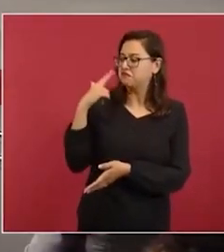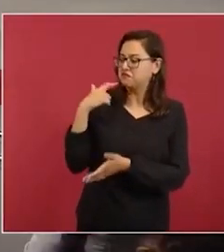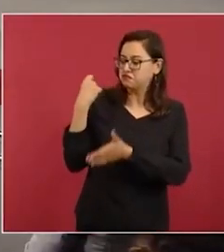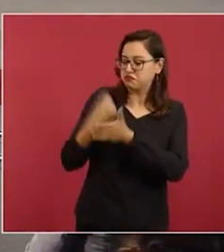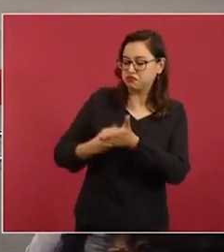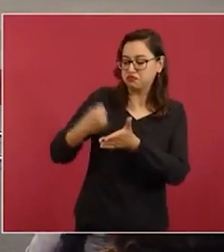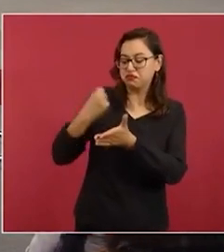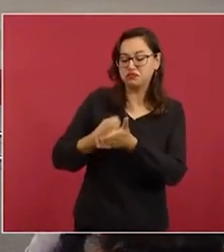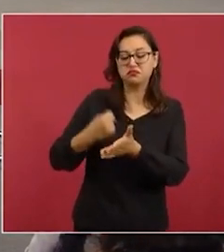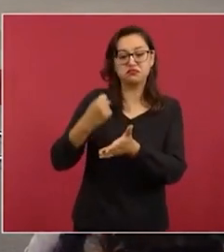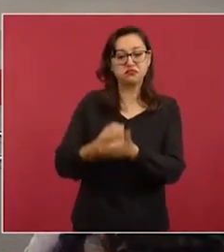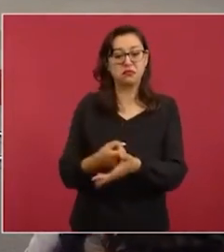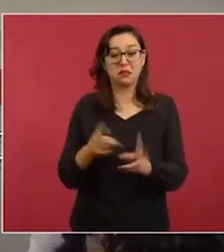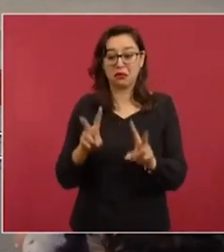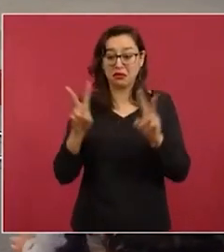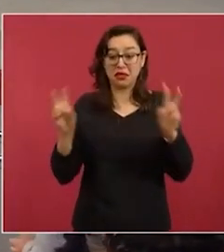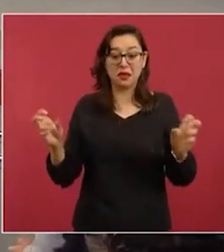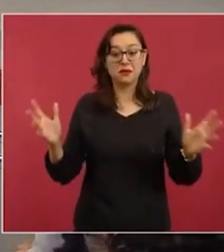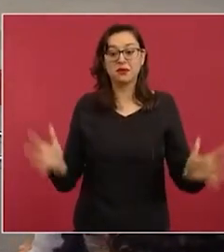cultura democrática.